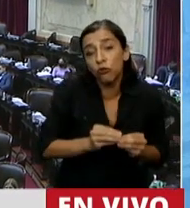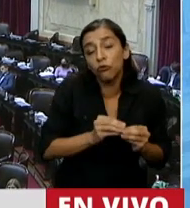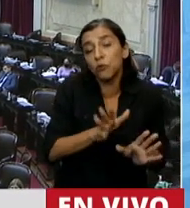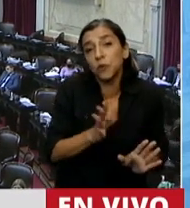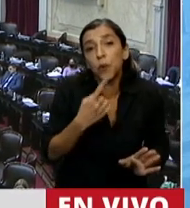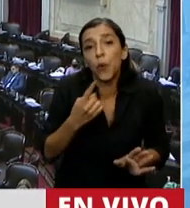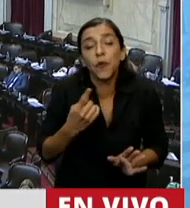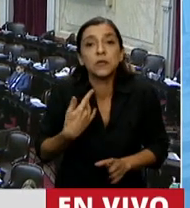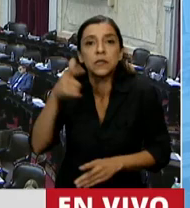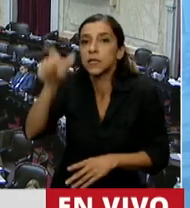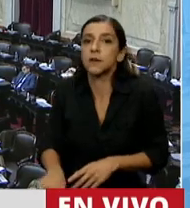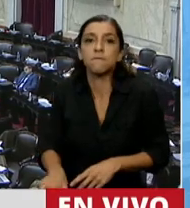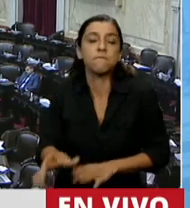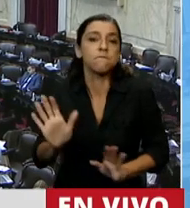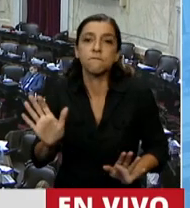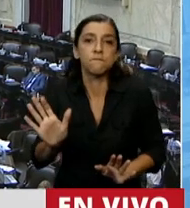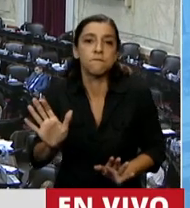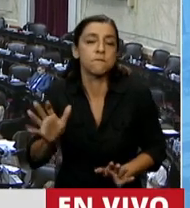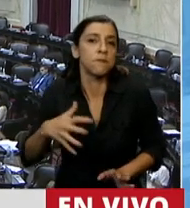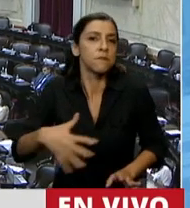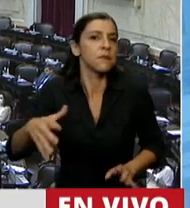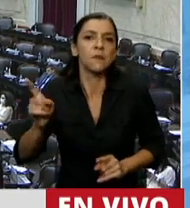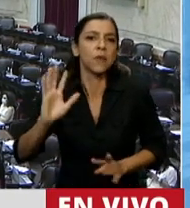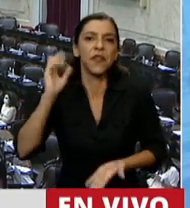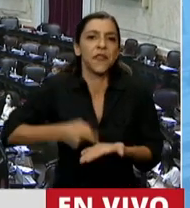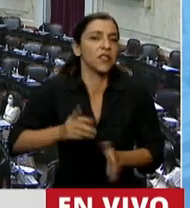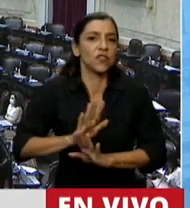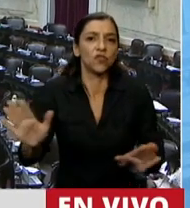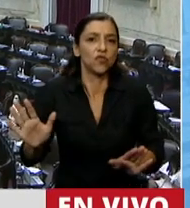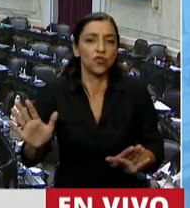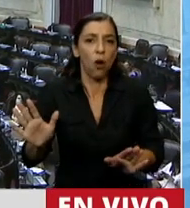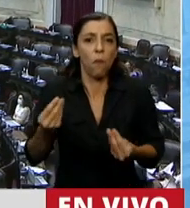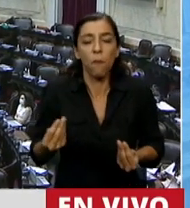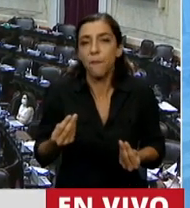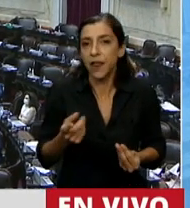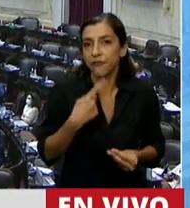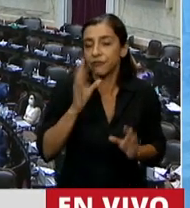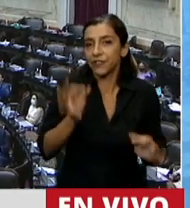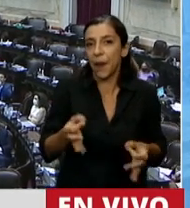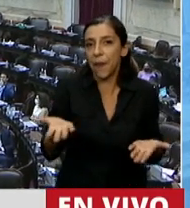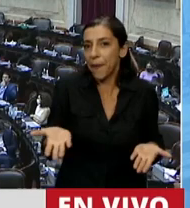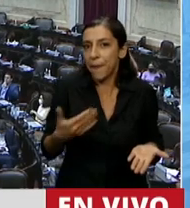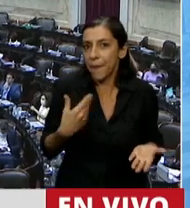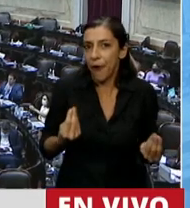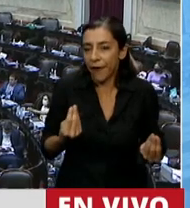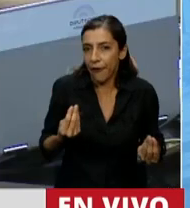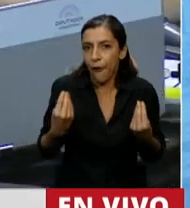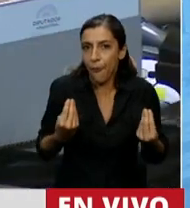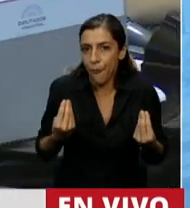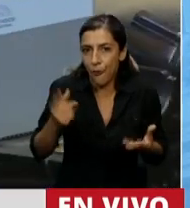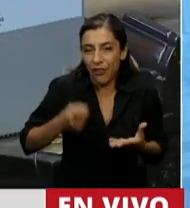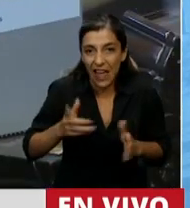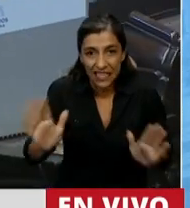que alguien sea privado de su vida de modo arbitrario. Es claro que es necesario desincriminar